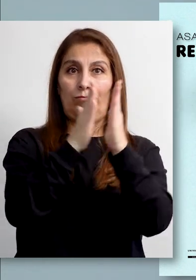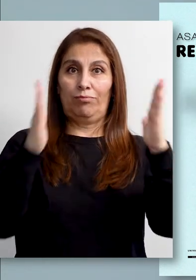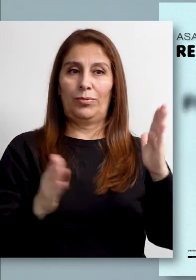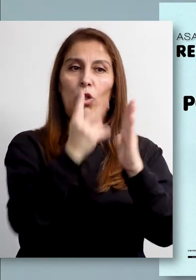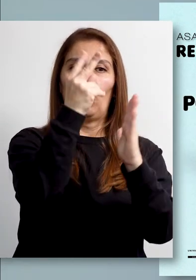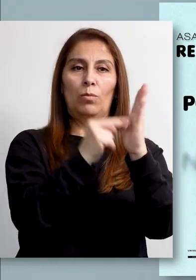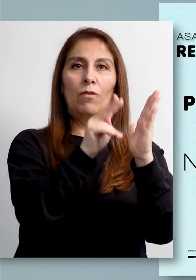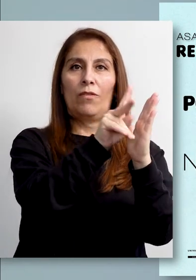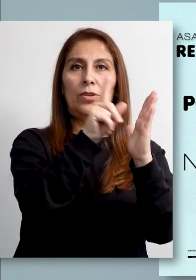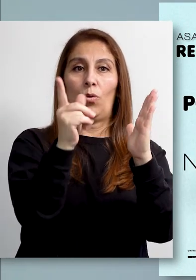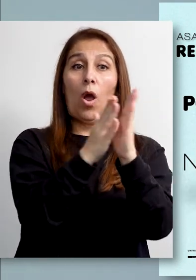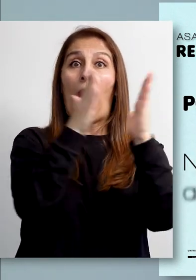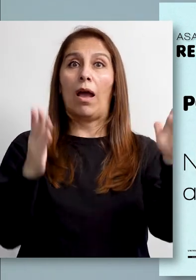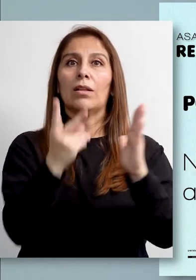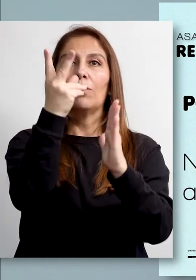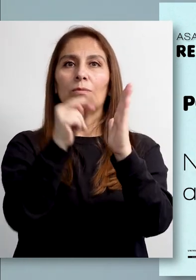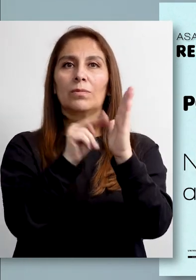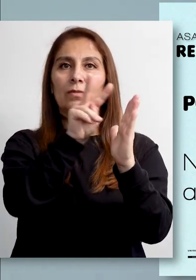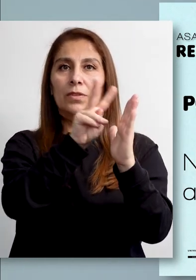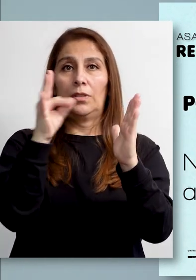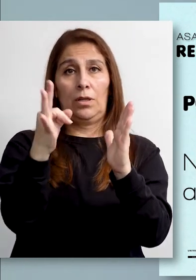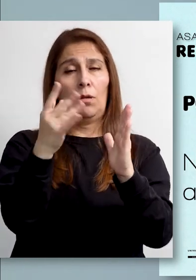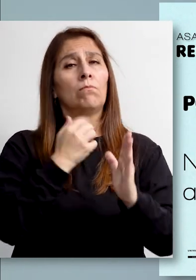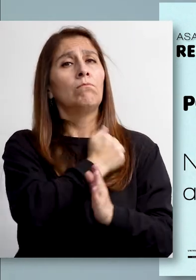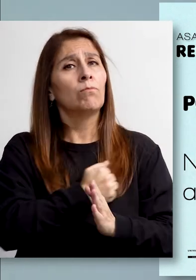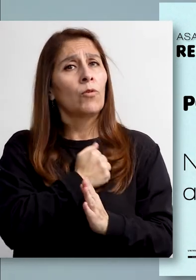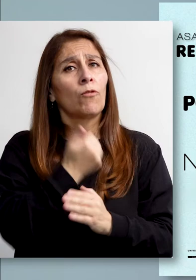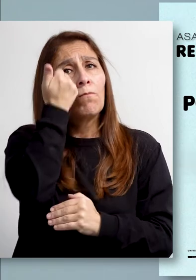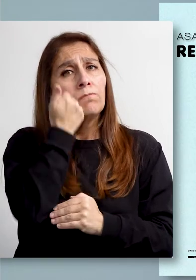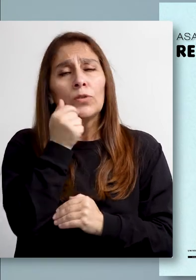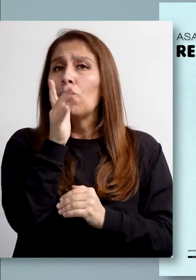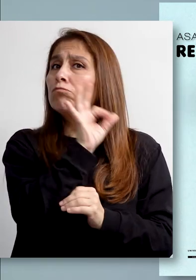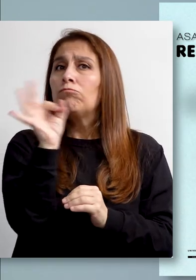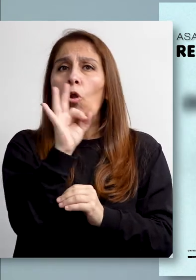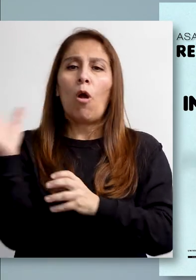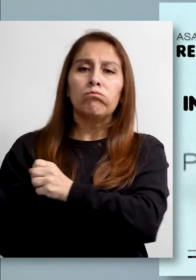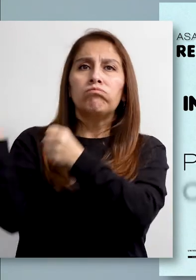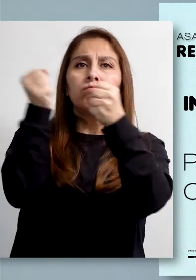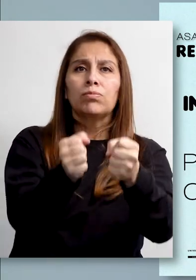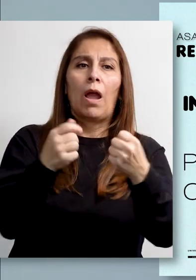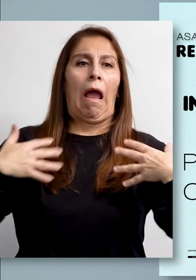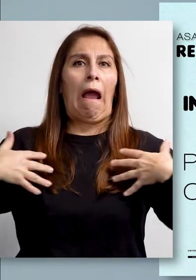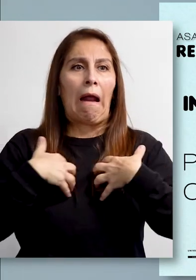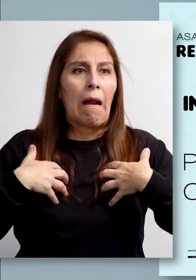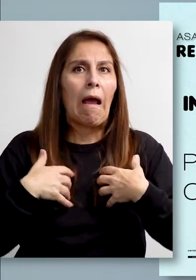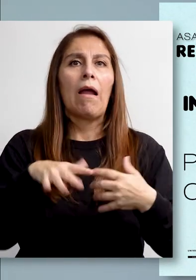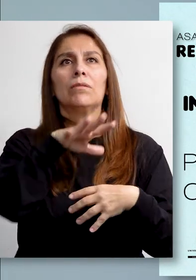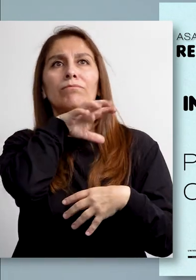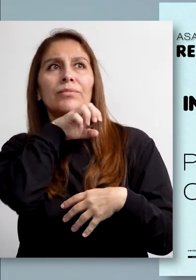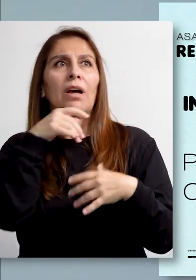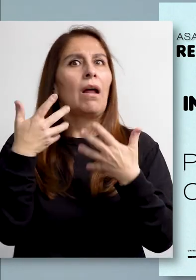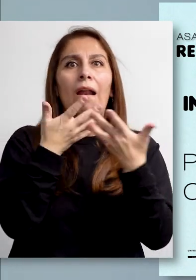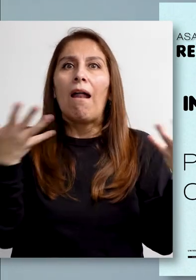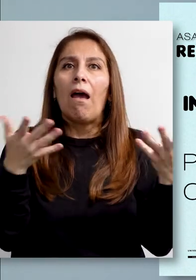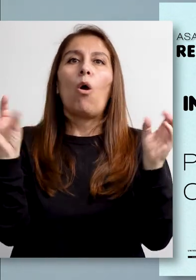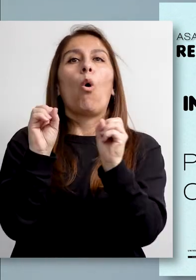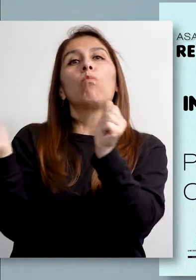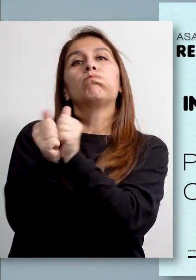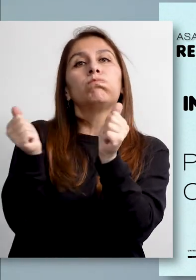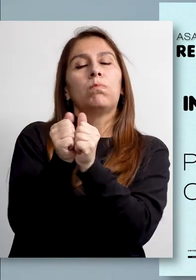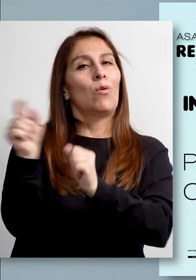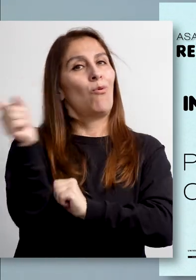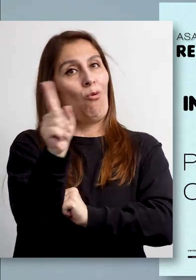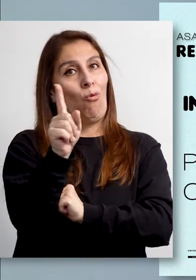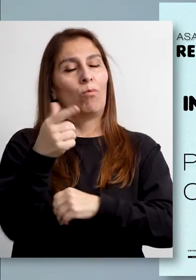Se recomienda no traer mascotas ni acompañantes. La entrada se realizará por la portería ubicada en la Carrera 13,